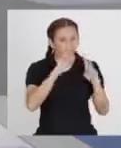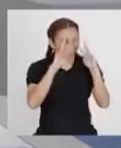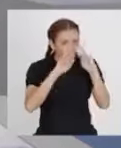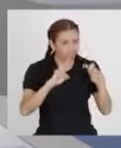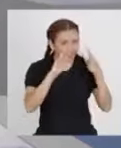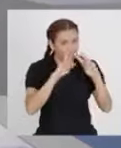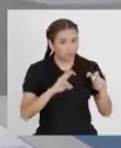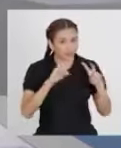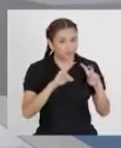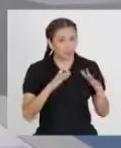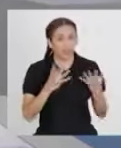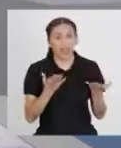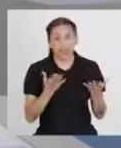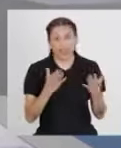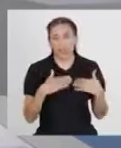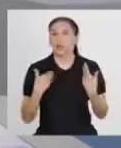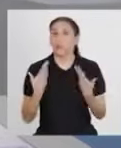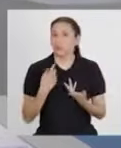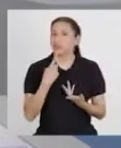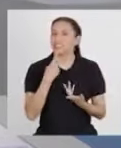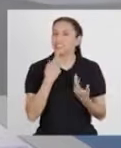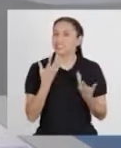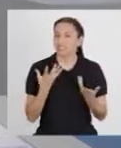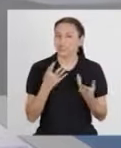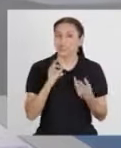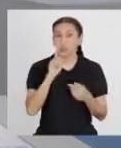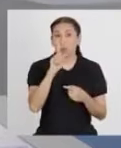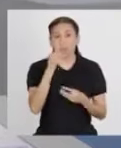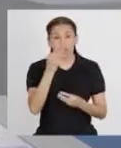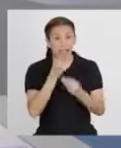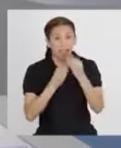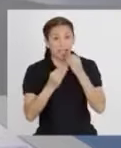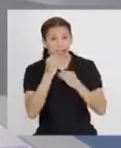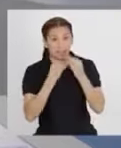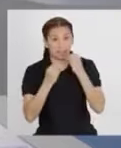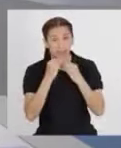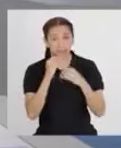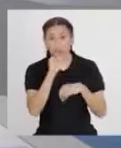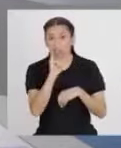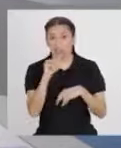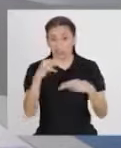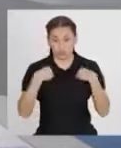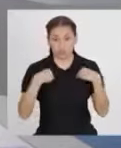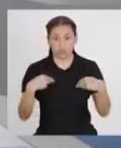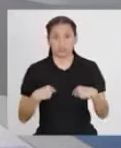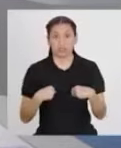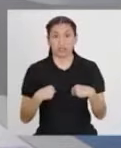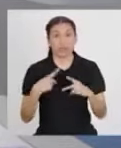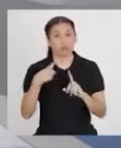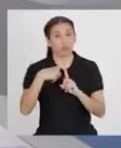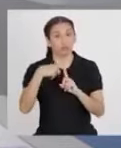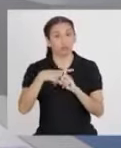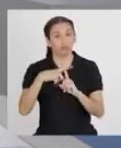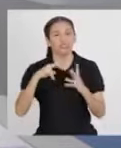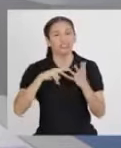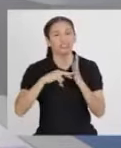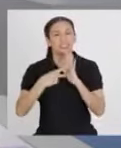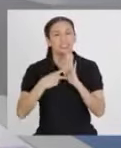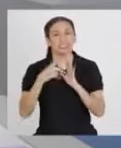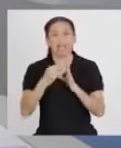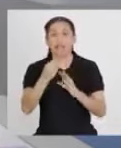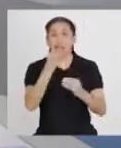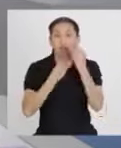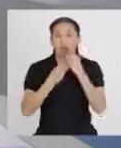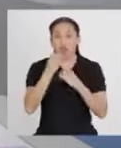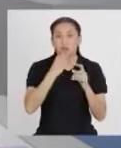investigando, podemos decir que una alimentación y nutrición adecuada requiere